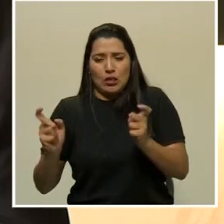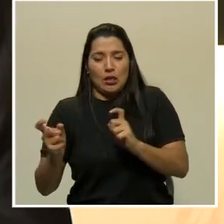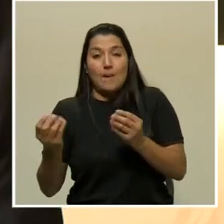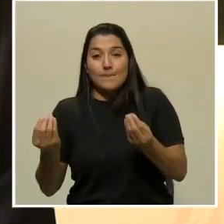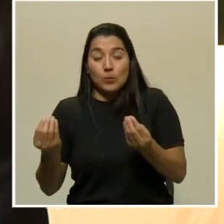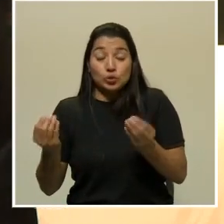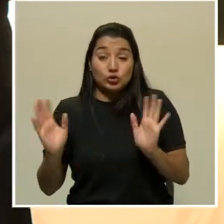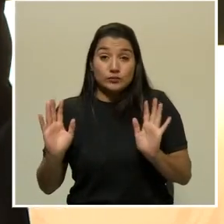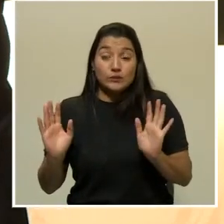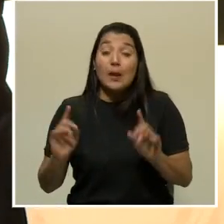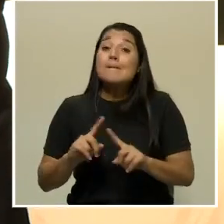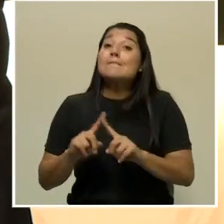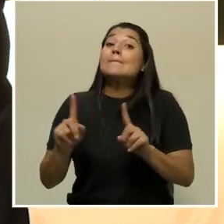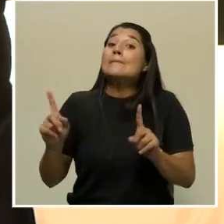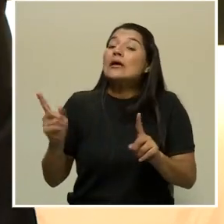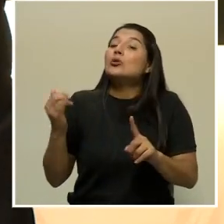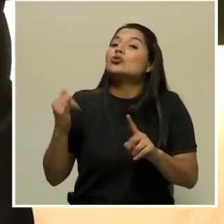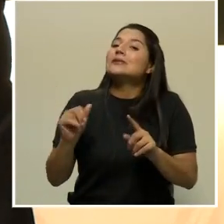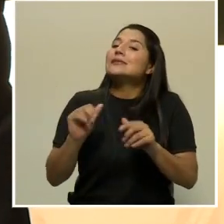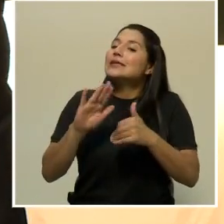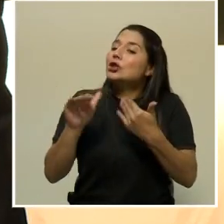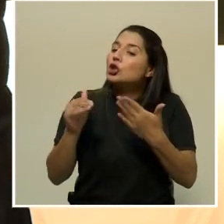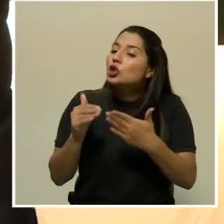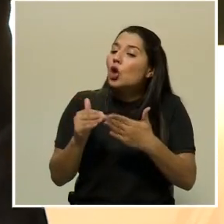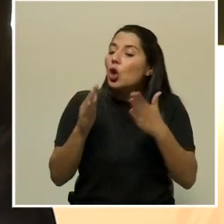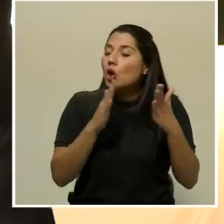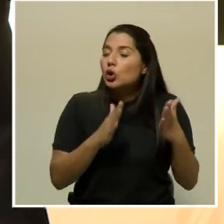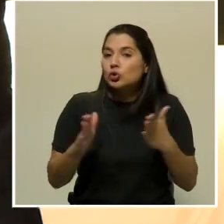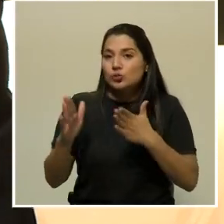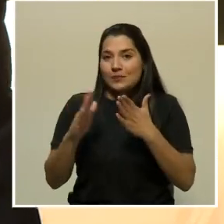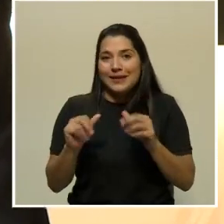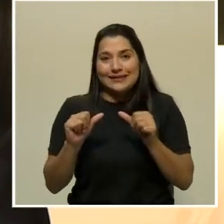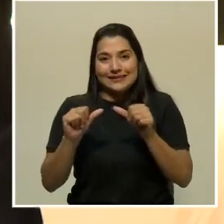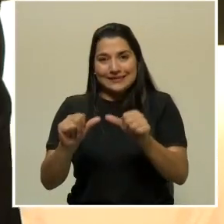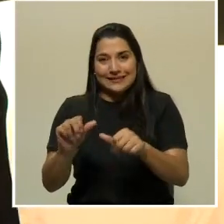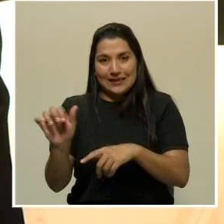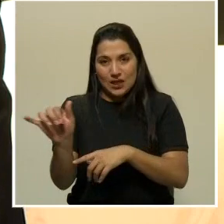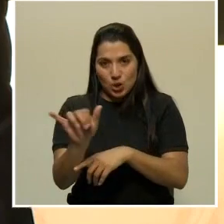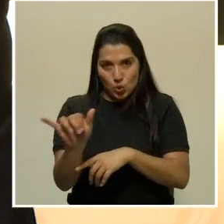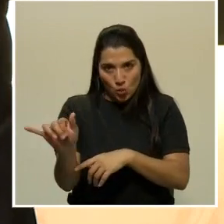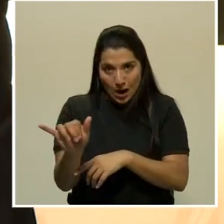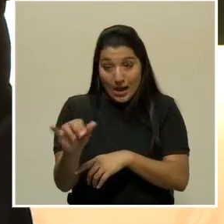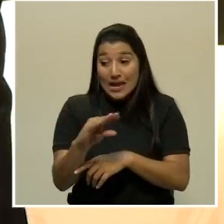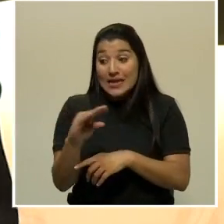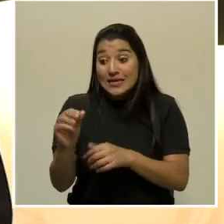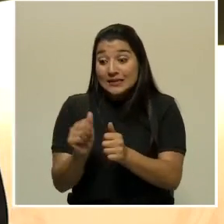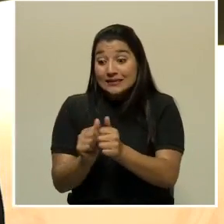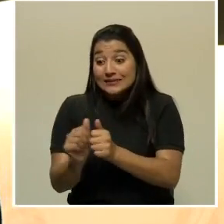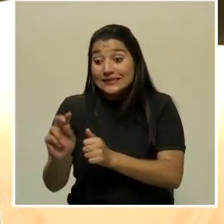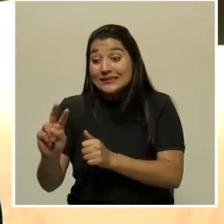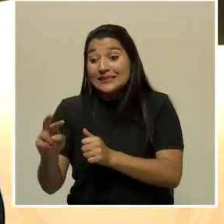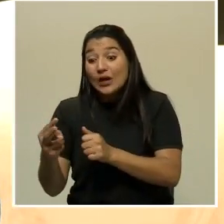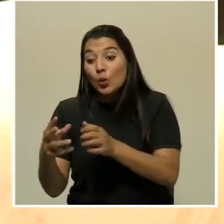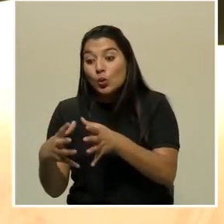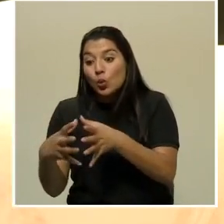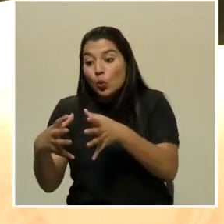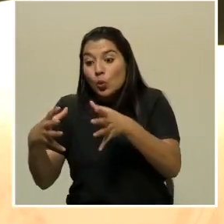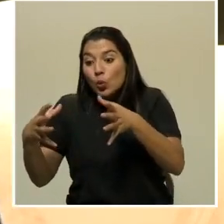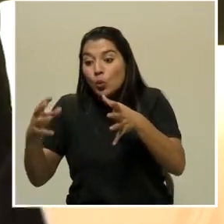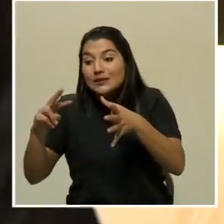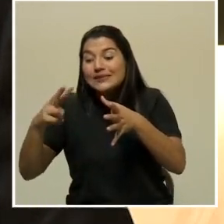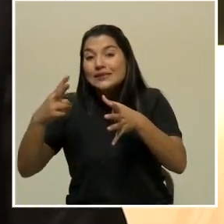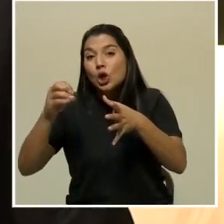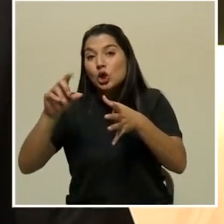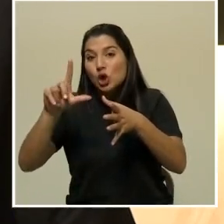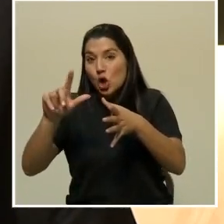si los planes siguen y pasamos esta segunda ola y septiembre llega